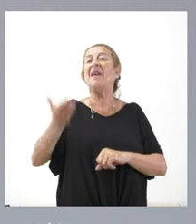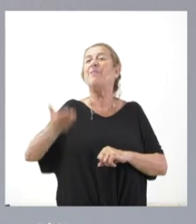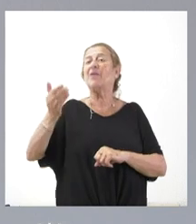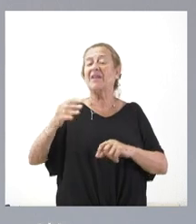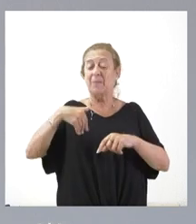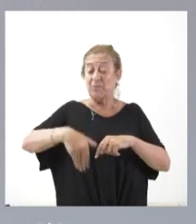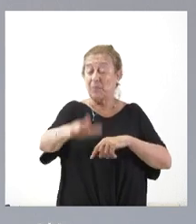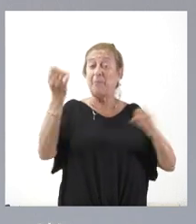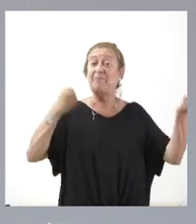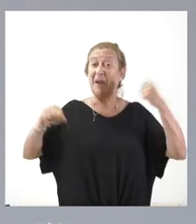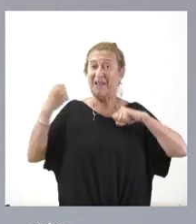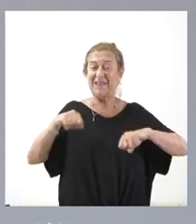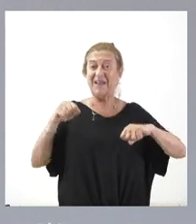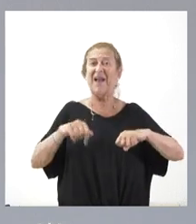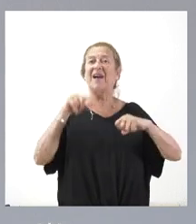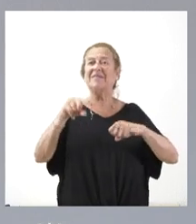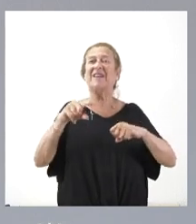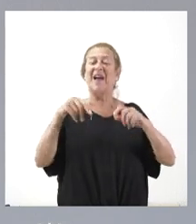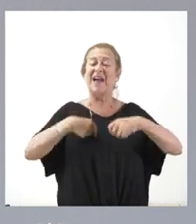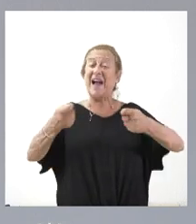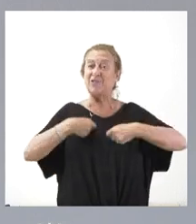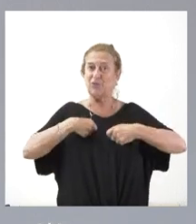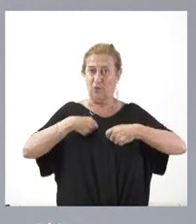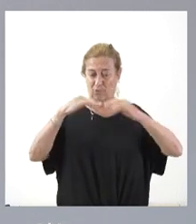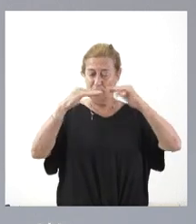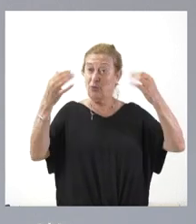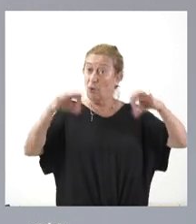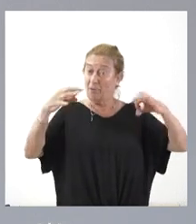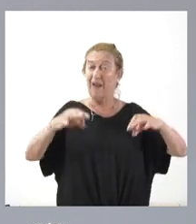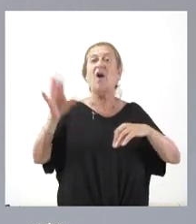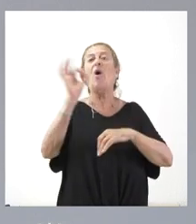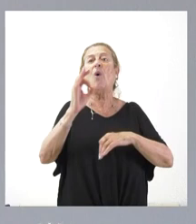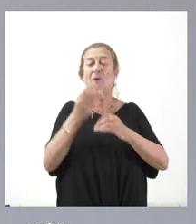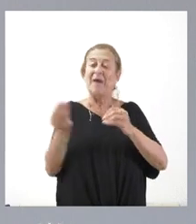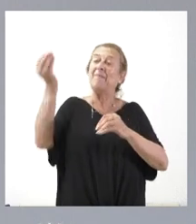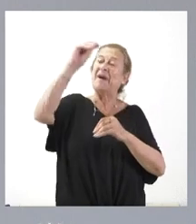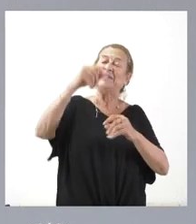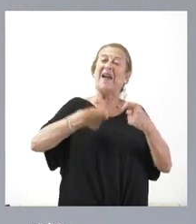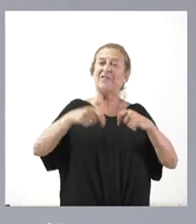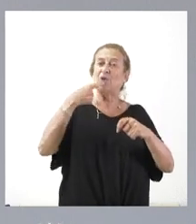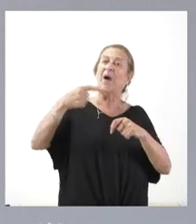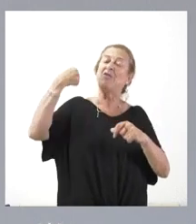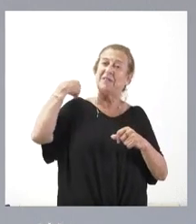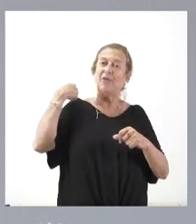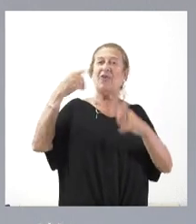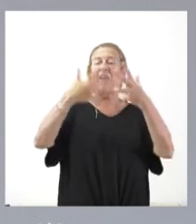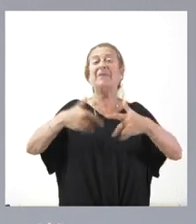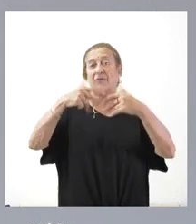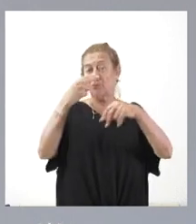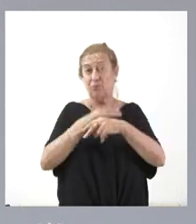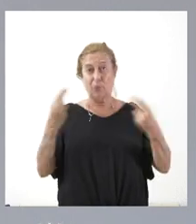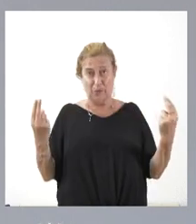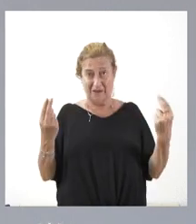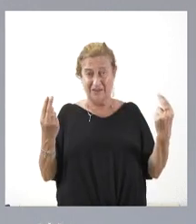en el futuro inmediato de esta regla de gasto o el incremento del gasto sobre el año anterior de las Administraciones Públicas